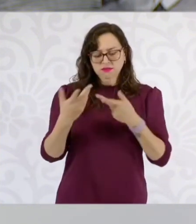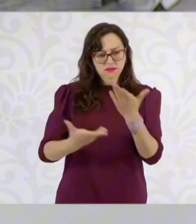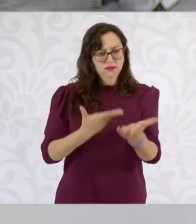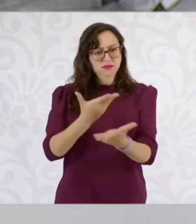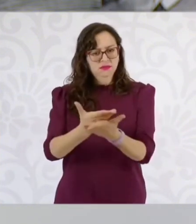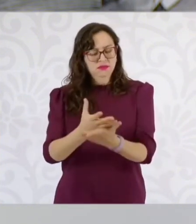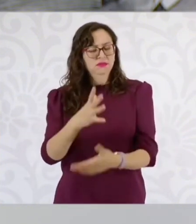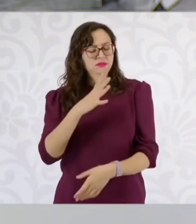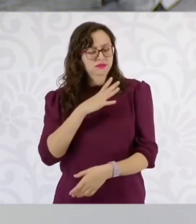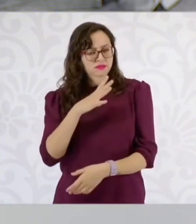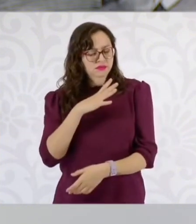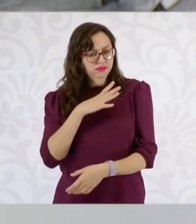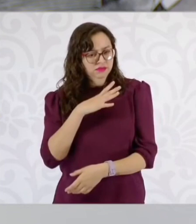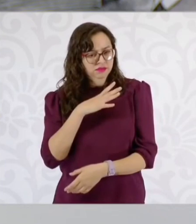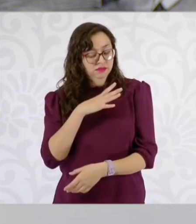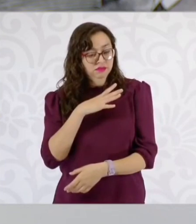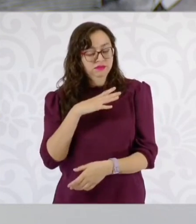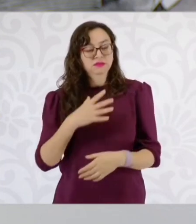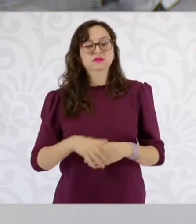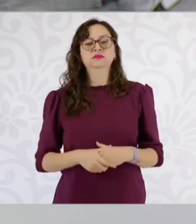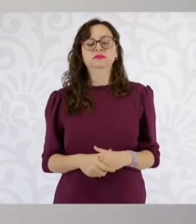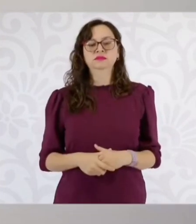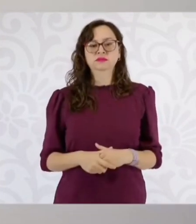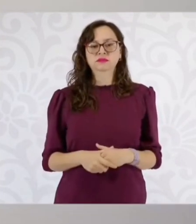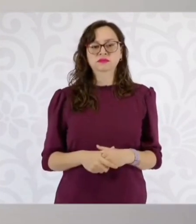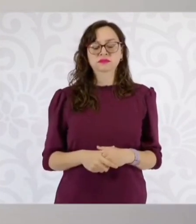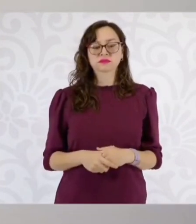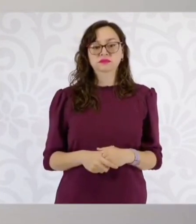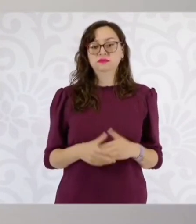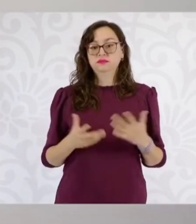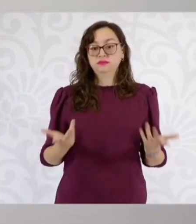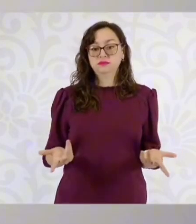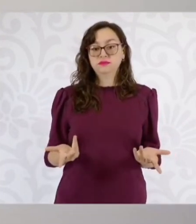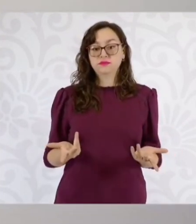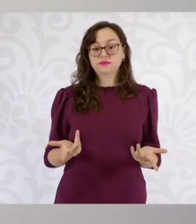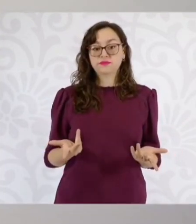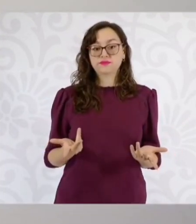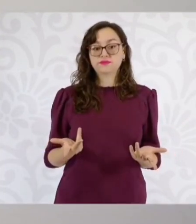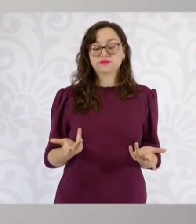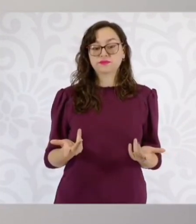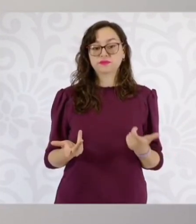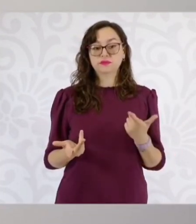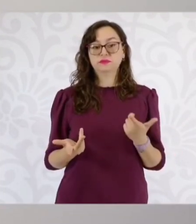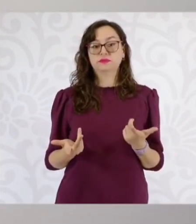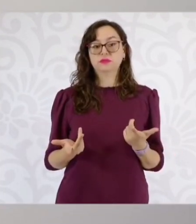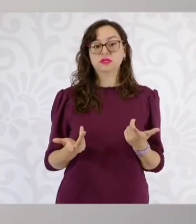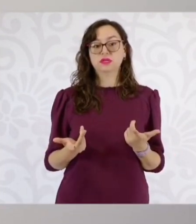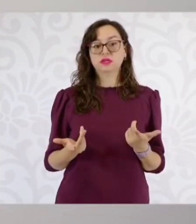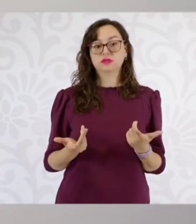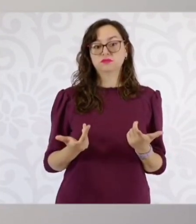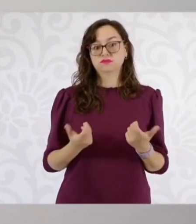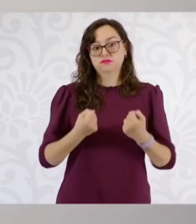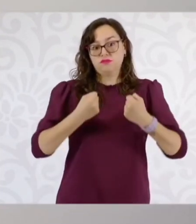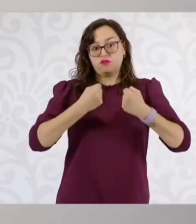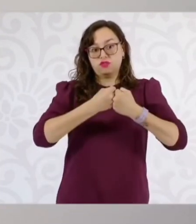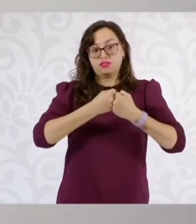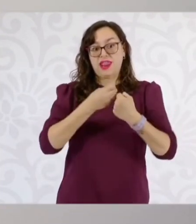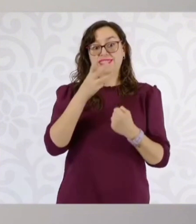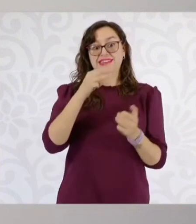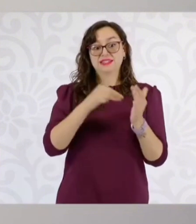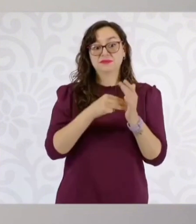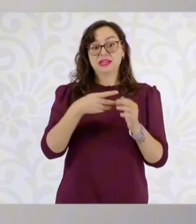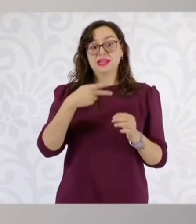Y ahí donde debamos colaborar, por ejemplo, pues tenemos una frontera de más de tres mil